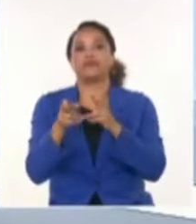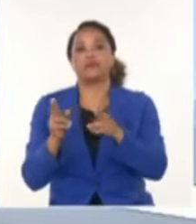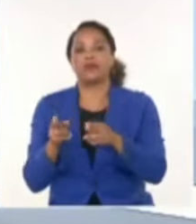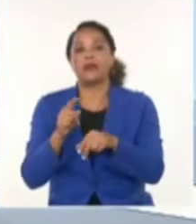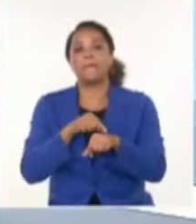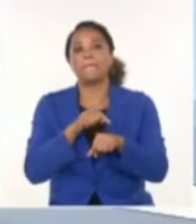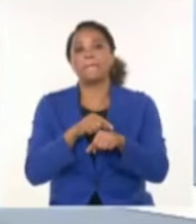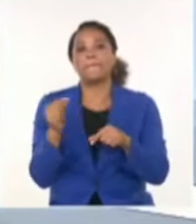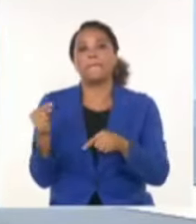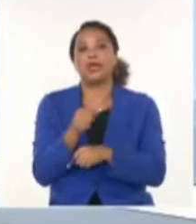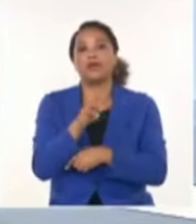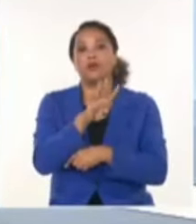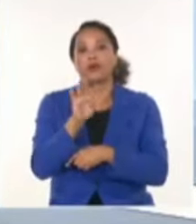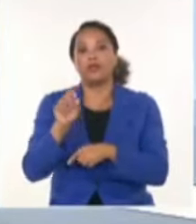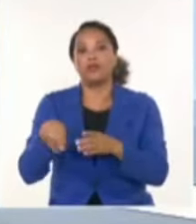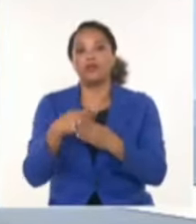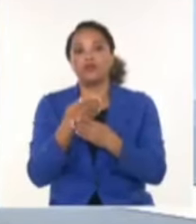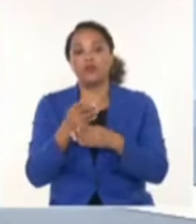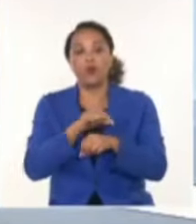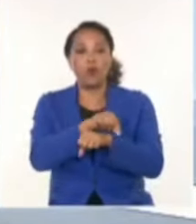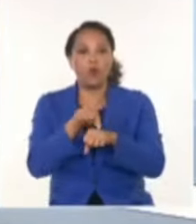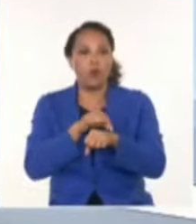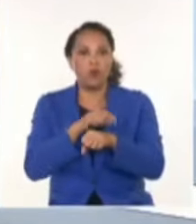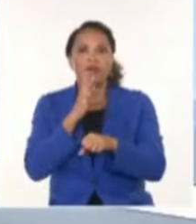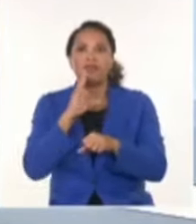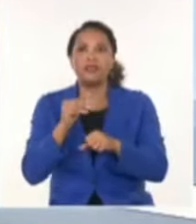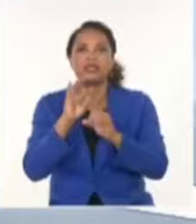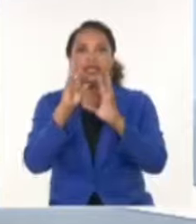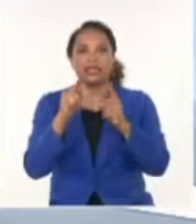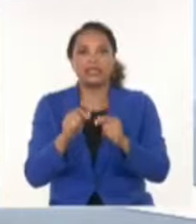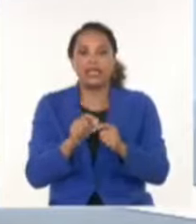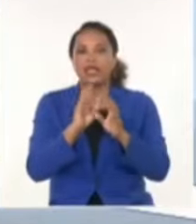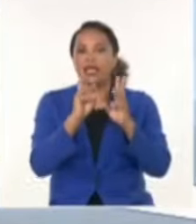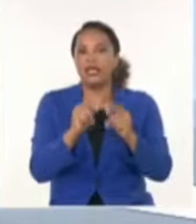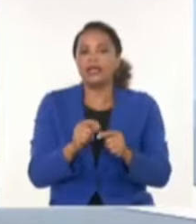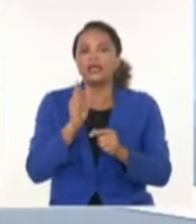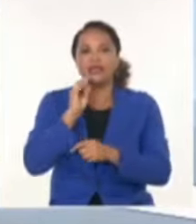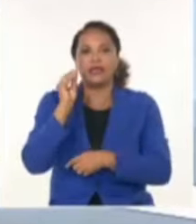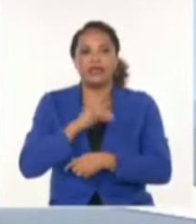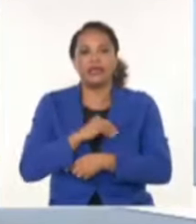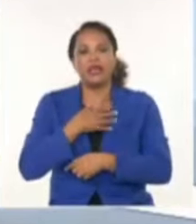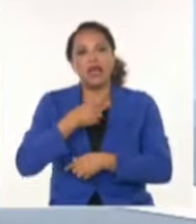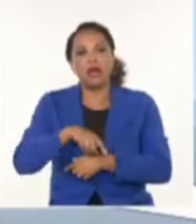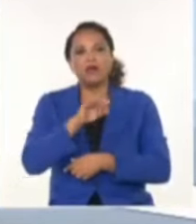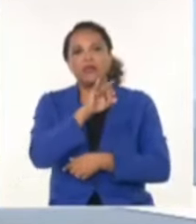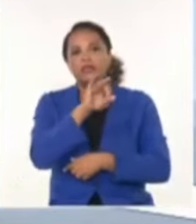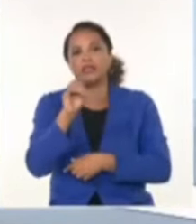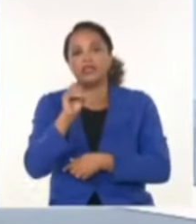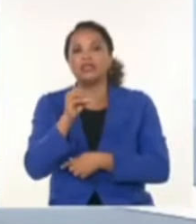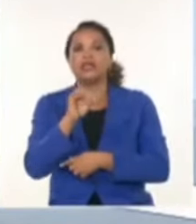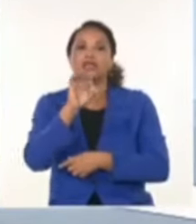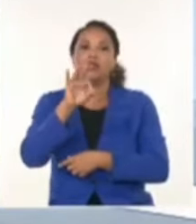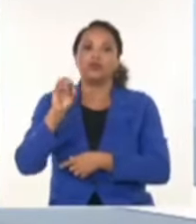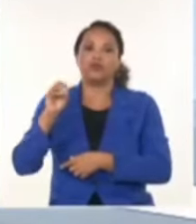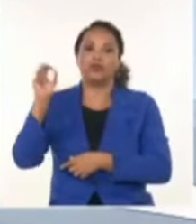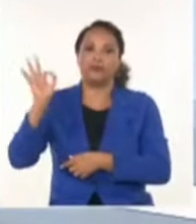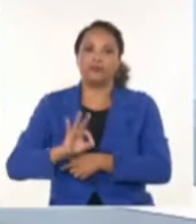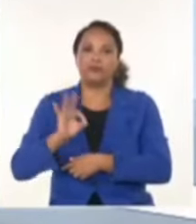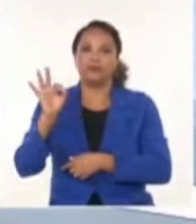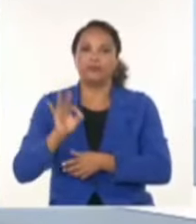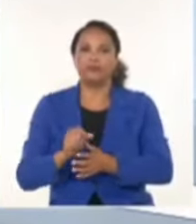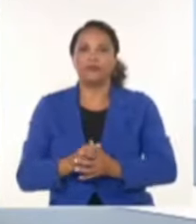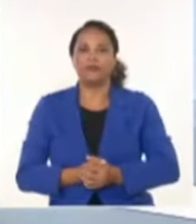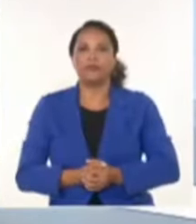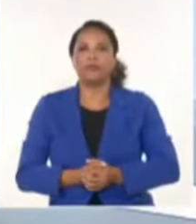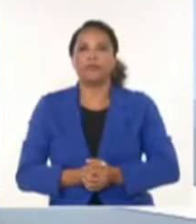de 48 horas, dice ella, que tiene las actas de escrutinio. Primero el 30, después el 40, ahora el 70 o el 80. Y se arma no uno, sino dos